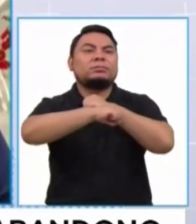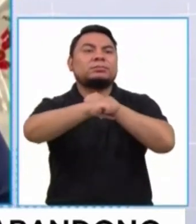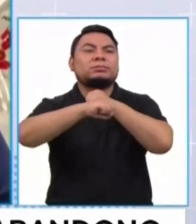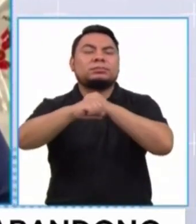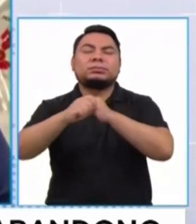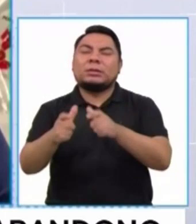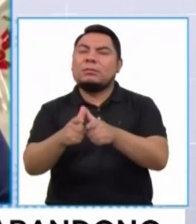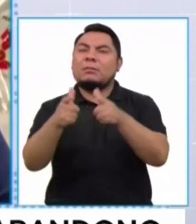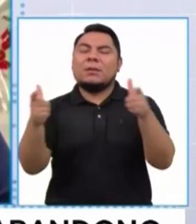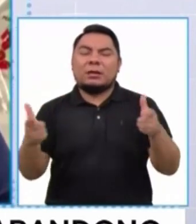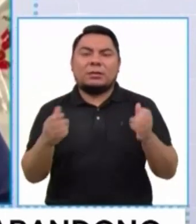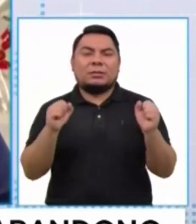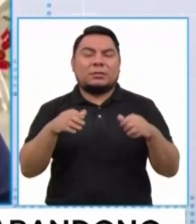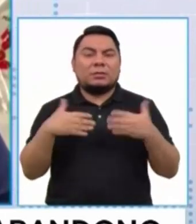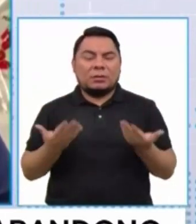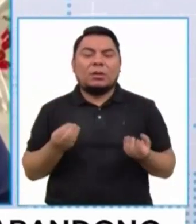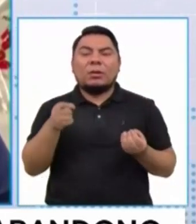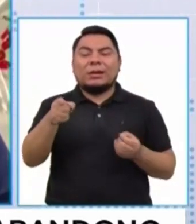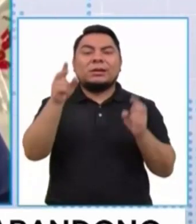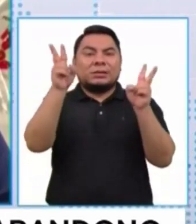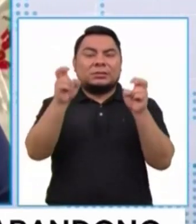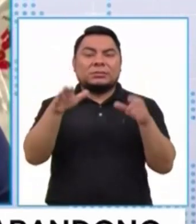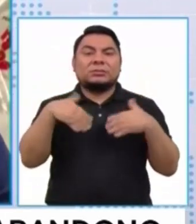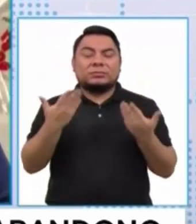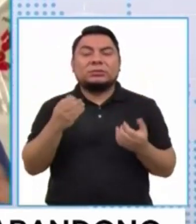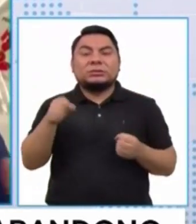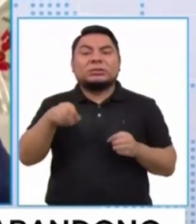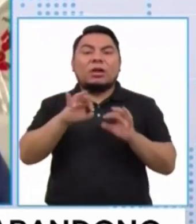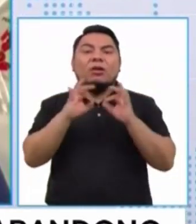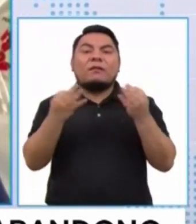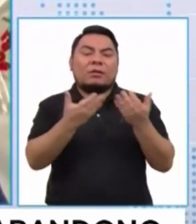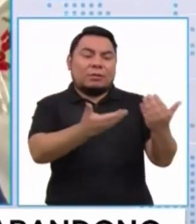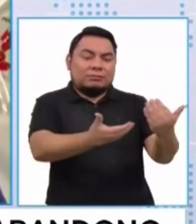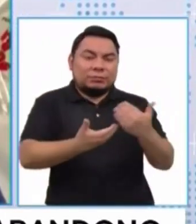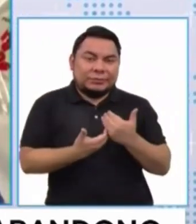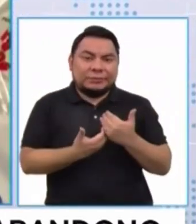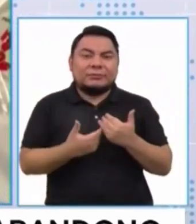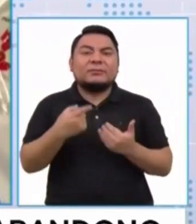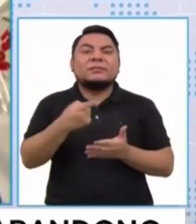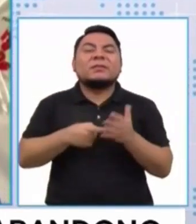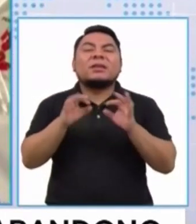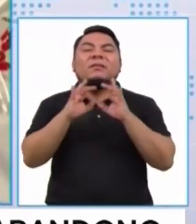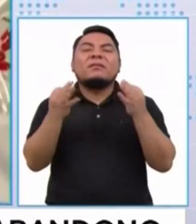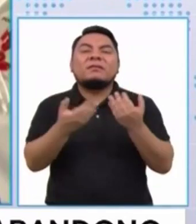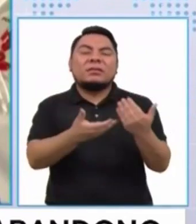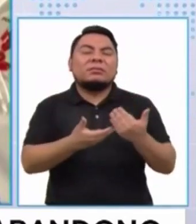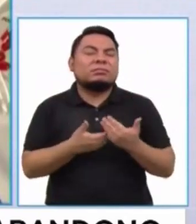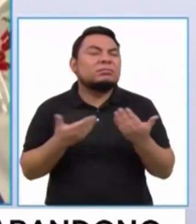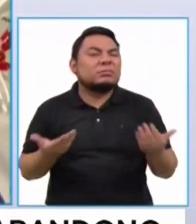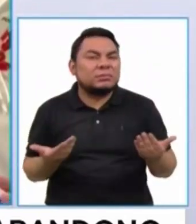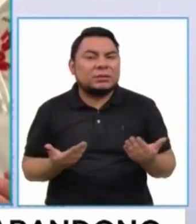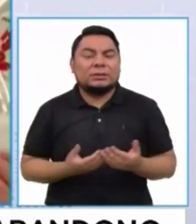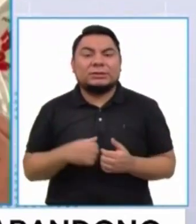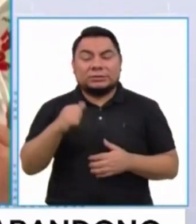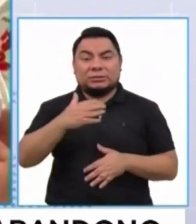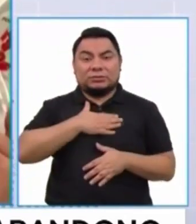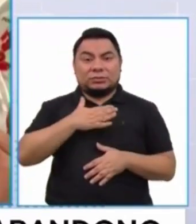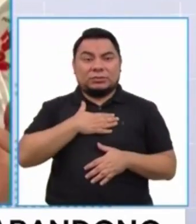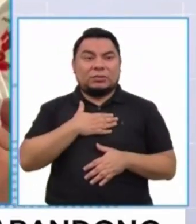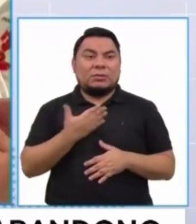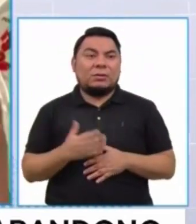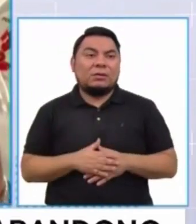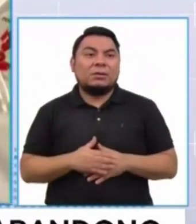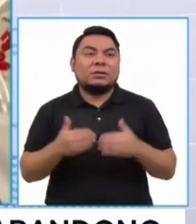masiva con el tema de acogimiento familiar. ¿Qué es el acogimiento familiar? Es decir, yo